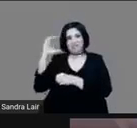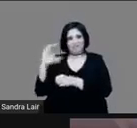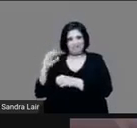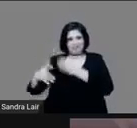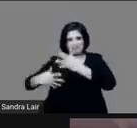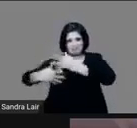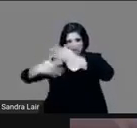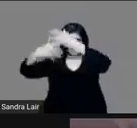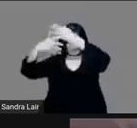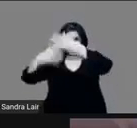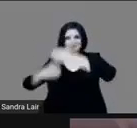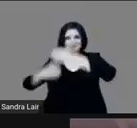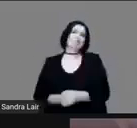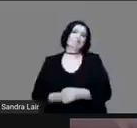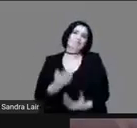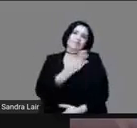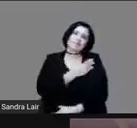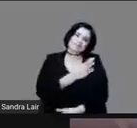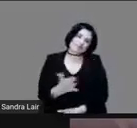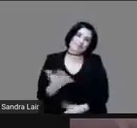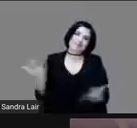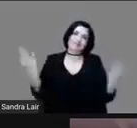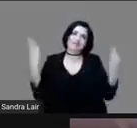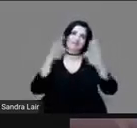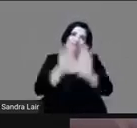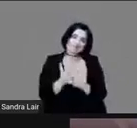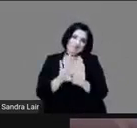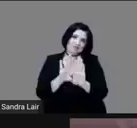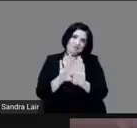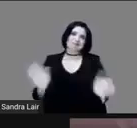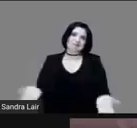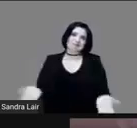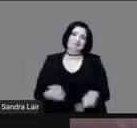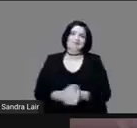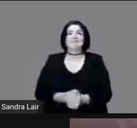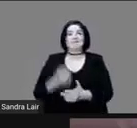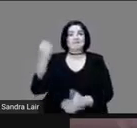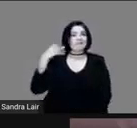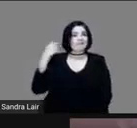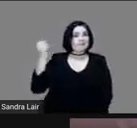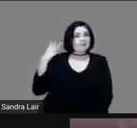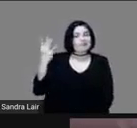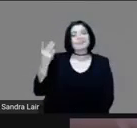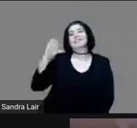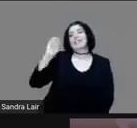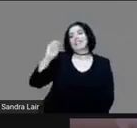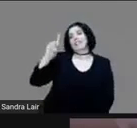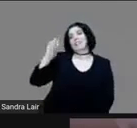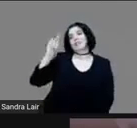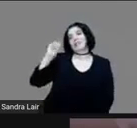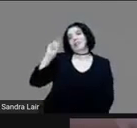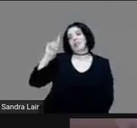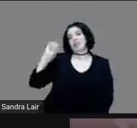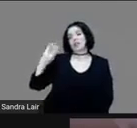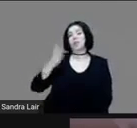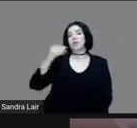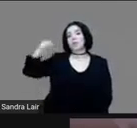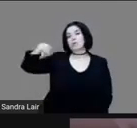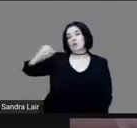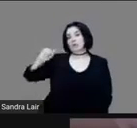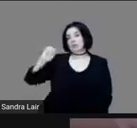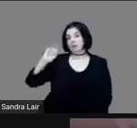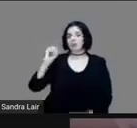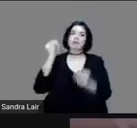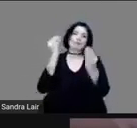estamos cerrando la transmisión con la conferencia del doctor Eduardo Matos doctor muchas